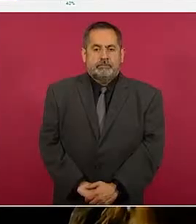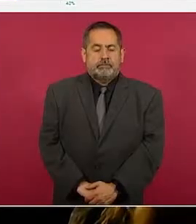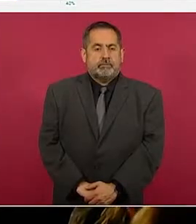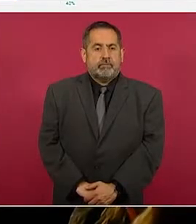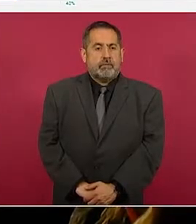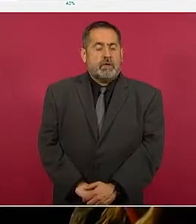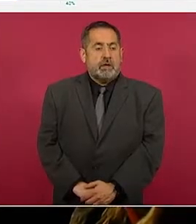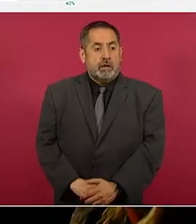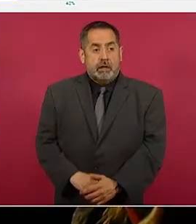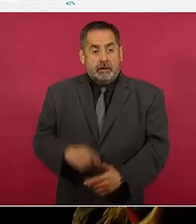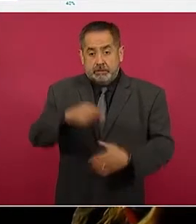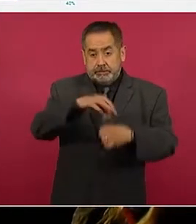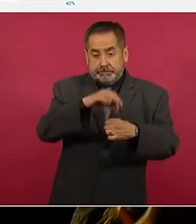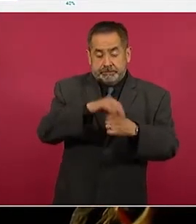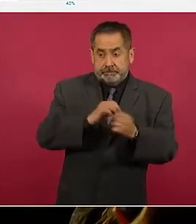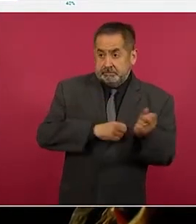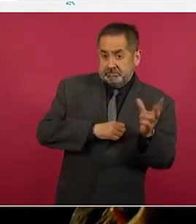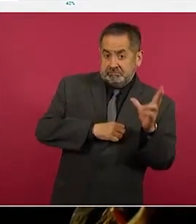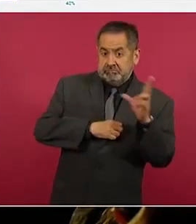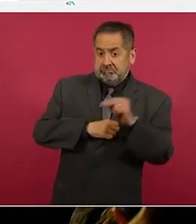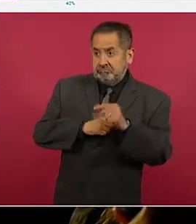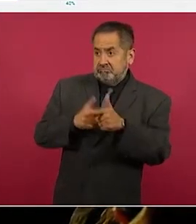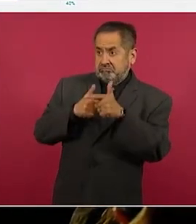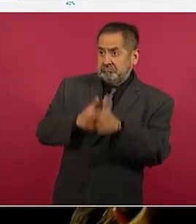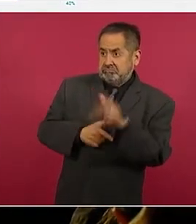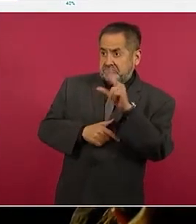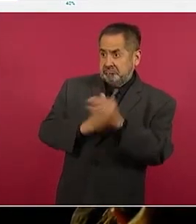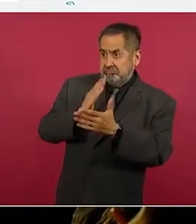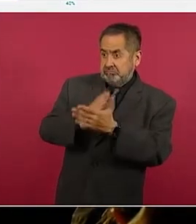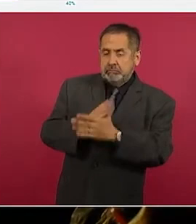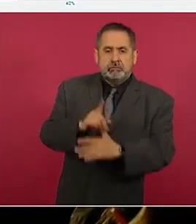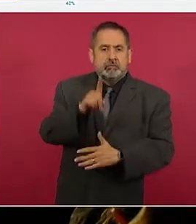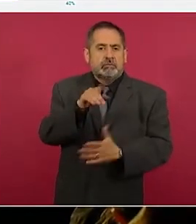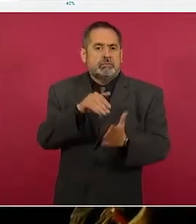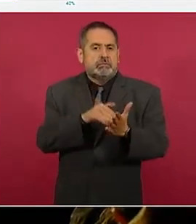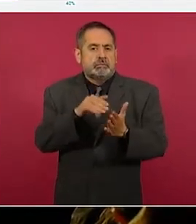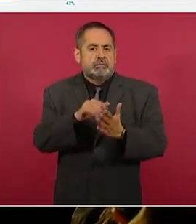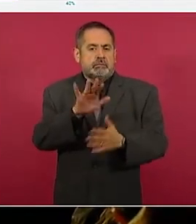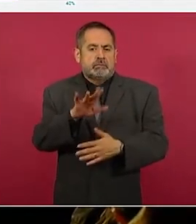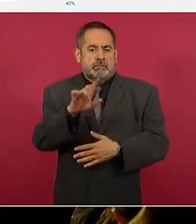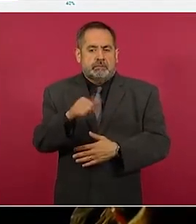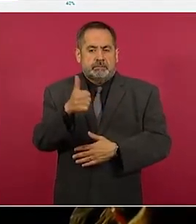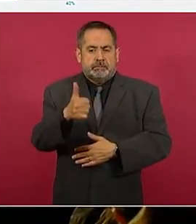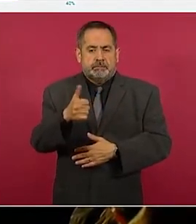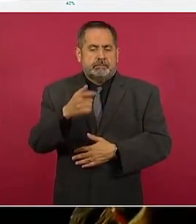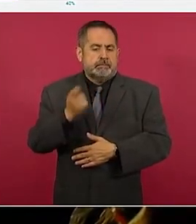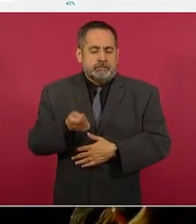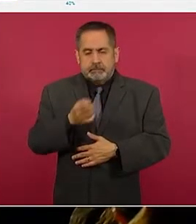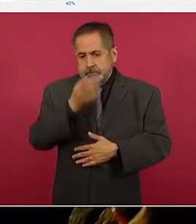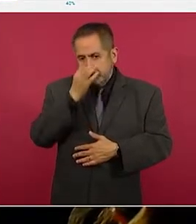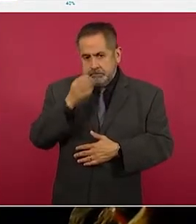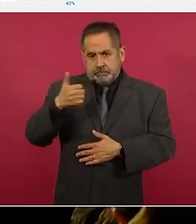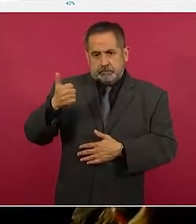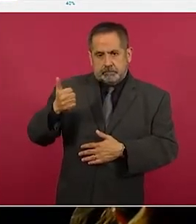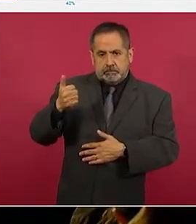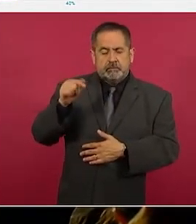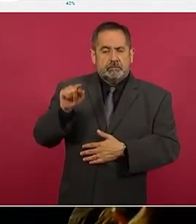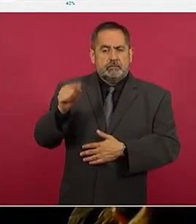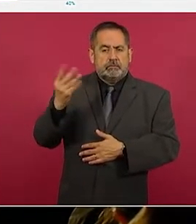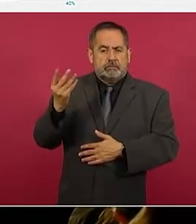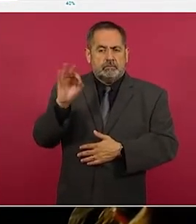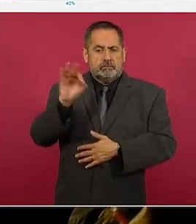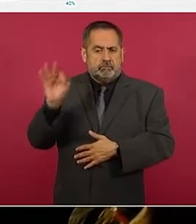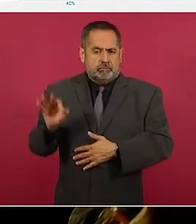que significa 6.4 por ciento,